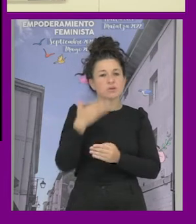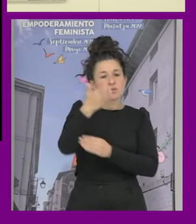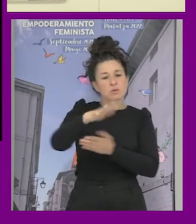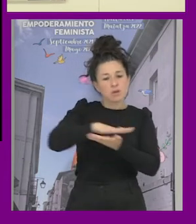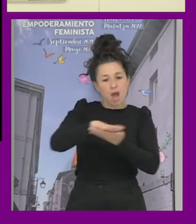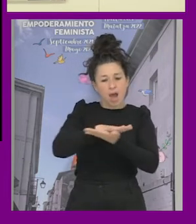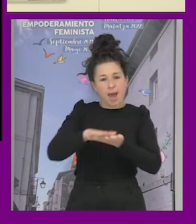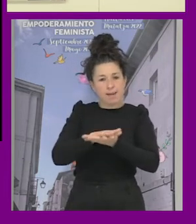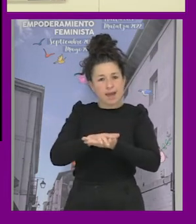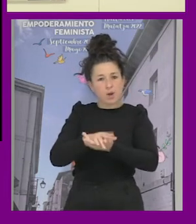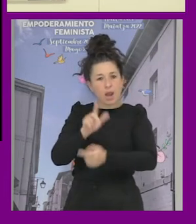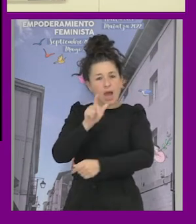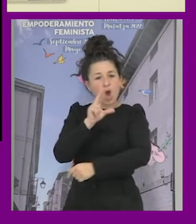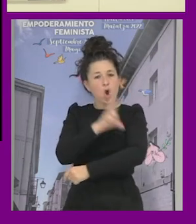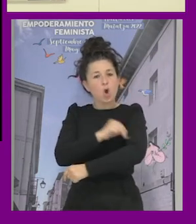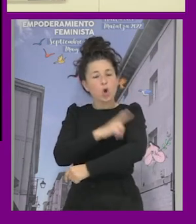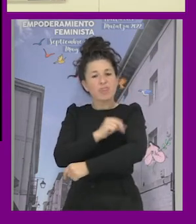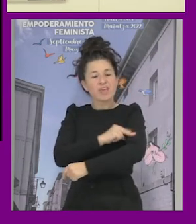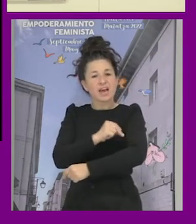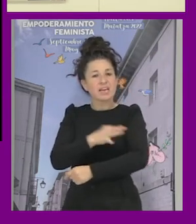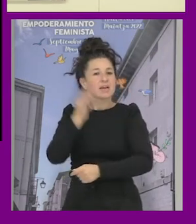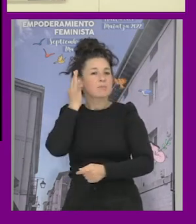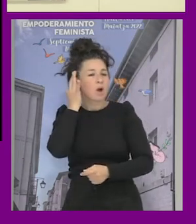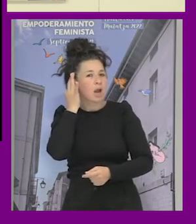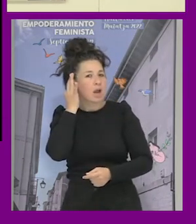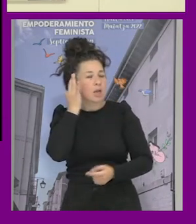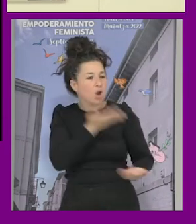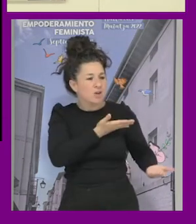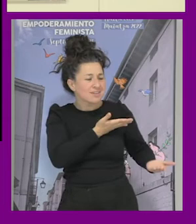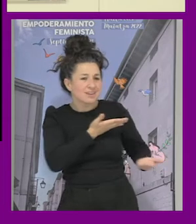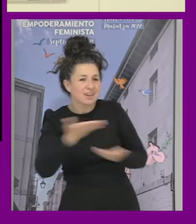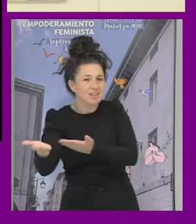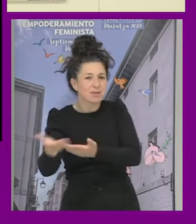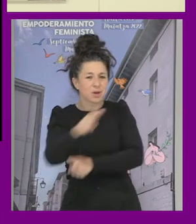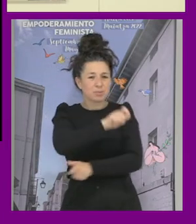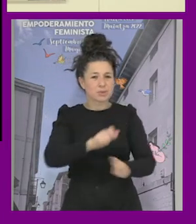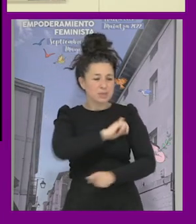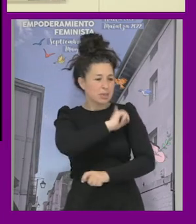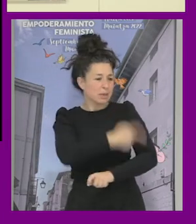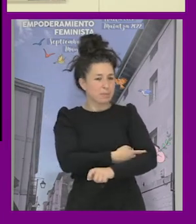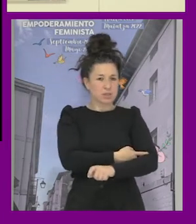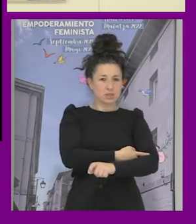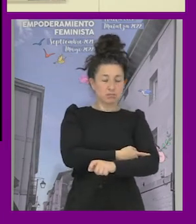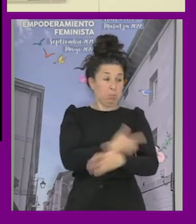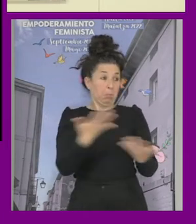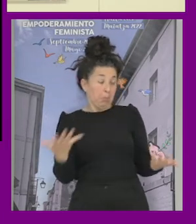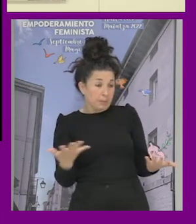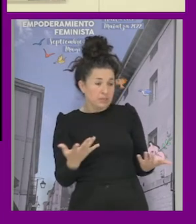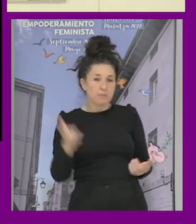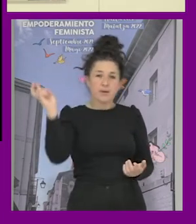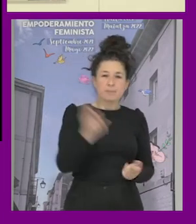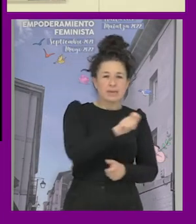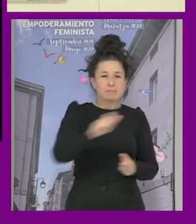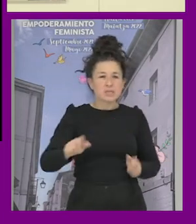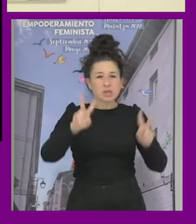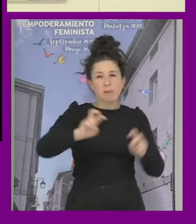y nos recibió como si fuéramos la gente de deportes digamos era como vienen gente que habla de otro tema y vamos